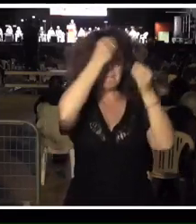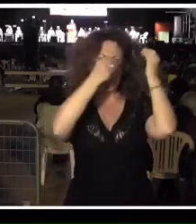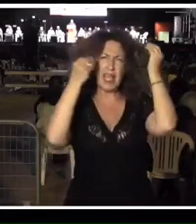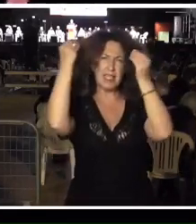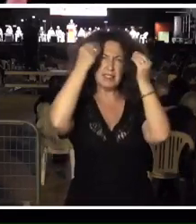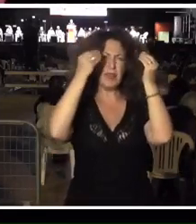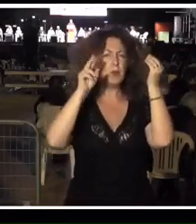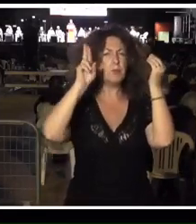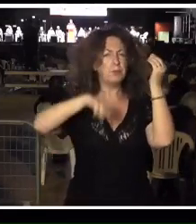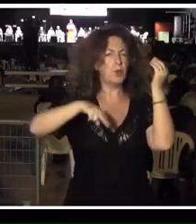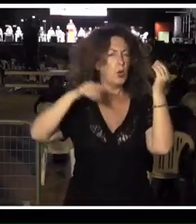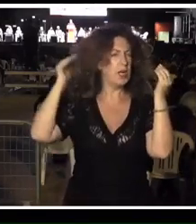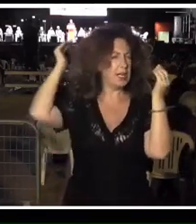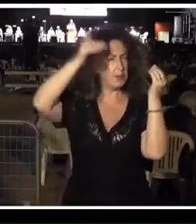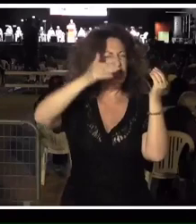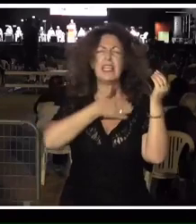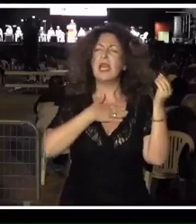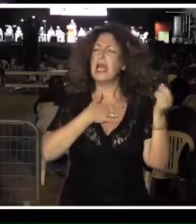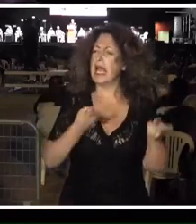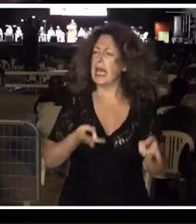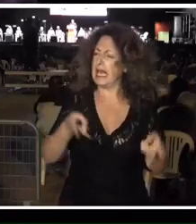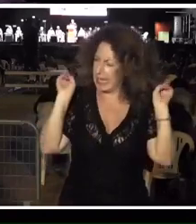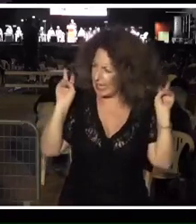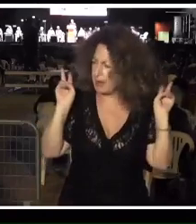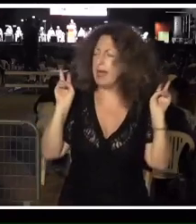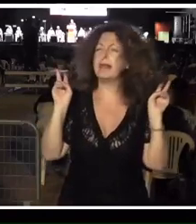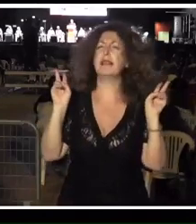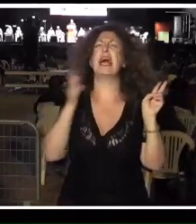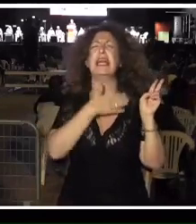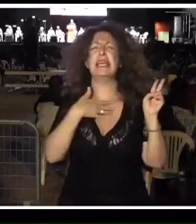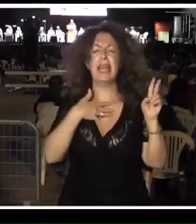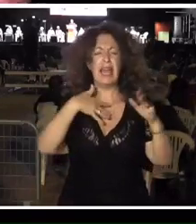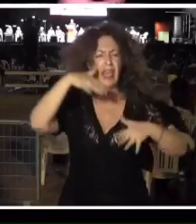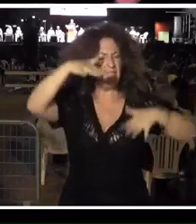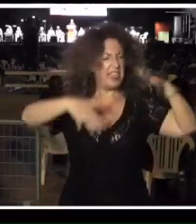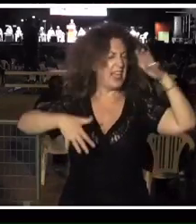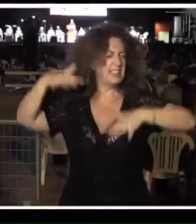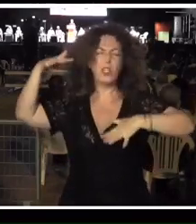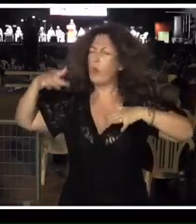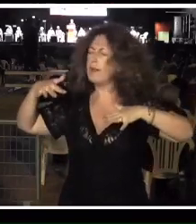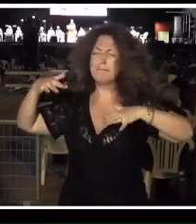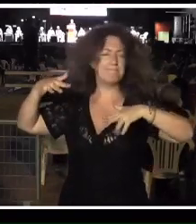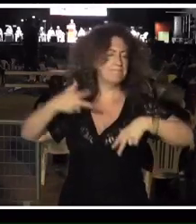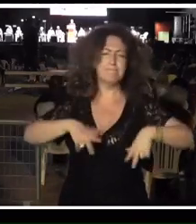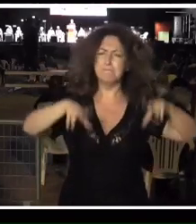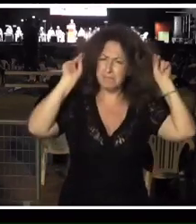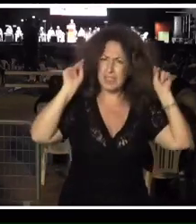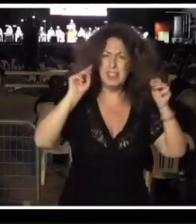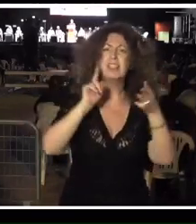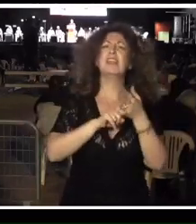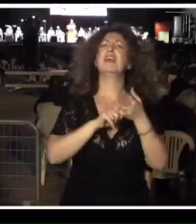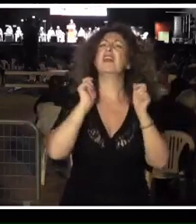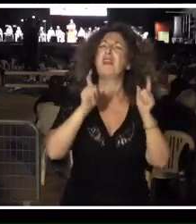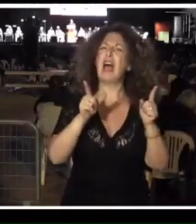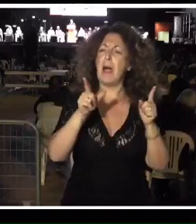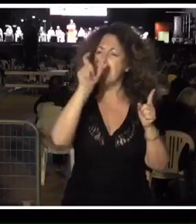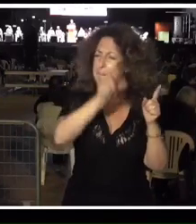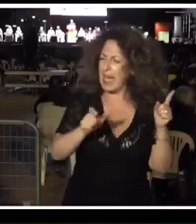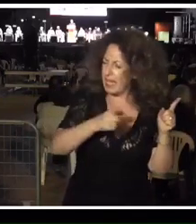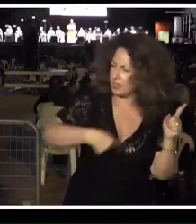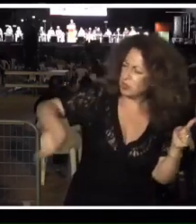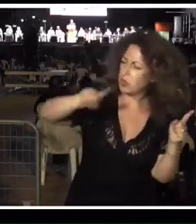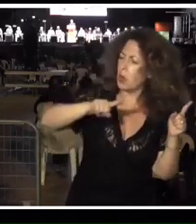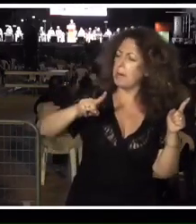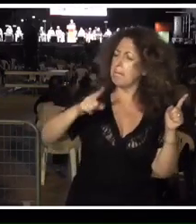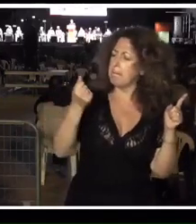quería la libertad positiva, quería acabar con las desigualdades, quería proporcionar un sustrato material a la población, a la clase